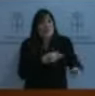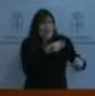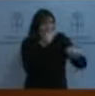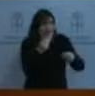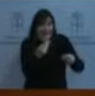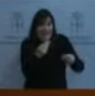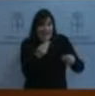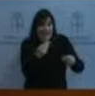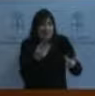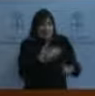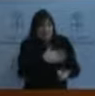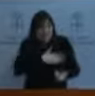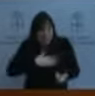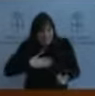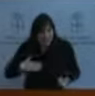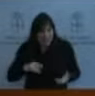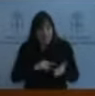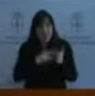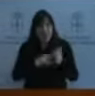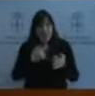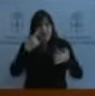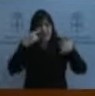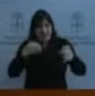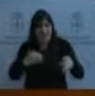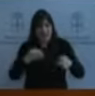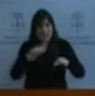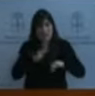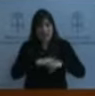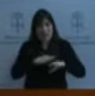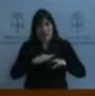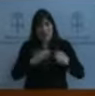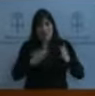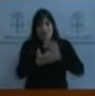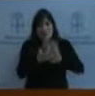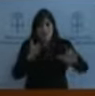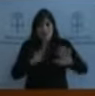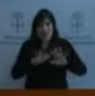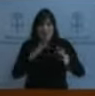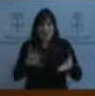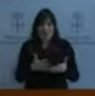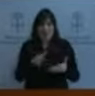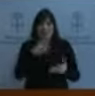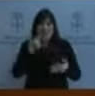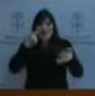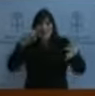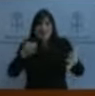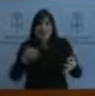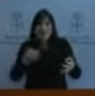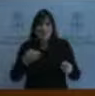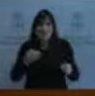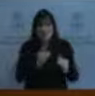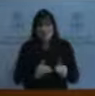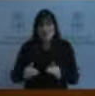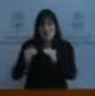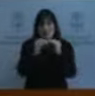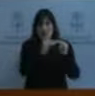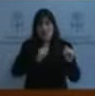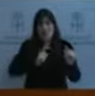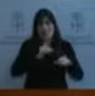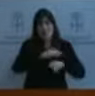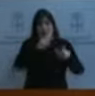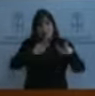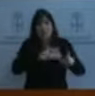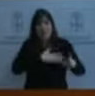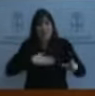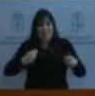realmente garantice la igualdad de oportunidades para las personas que quieren vivir y emprender en el mundo rural. Es decir, que